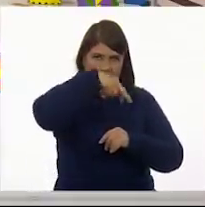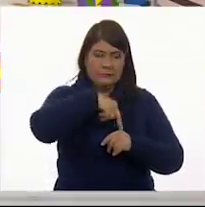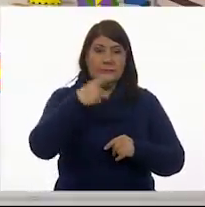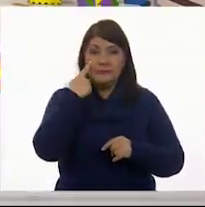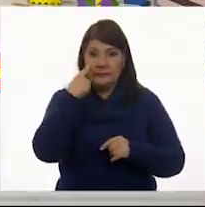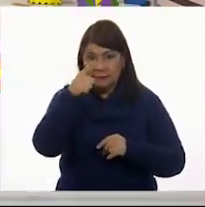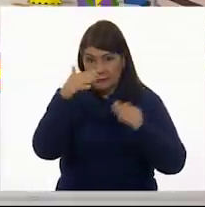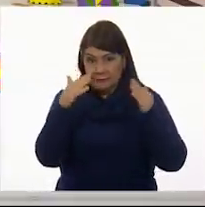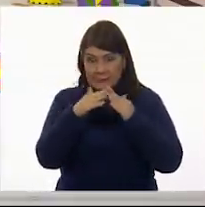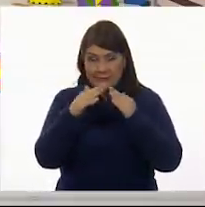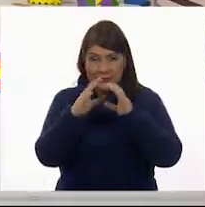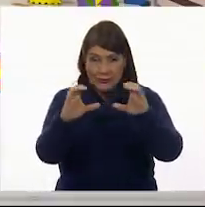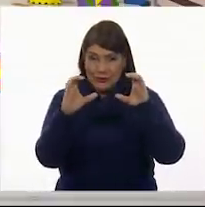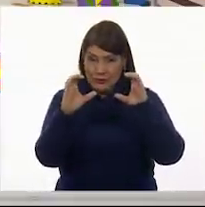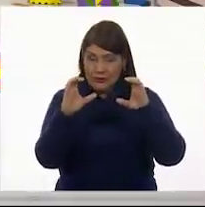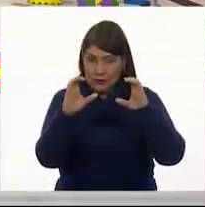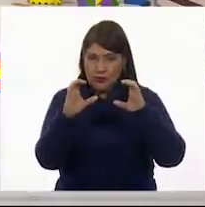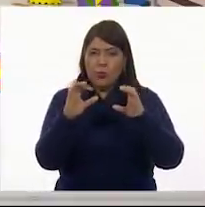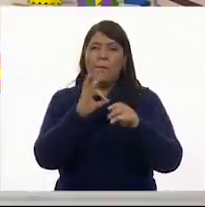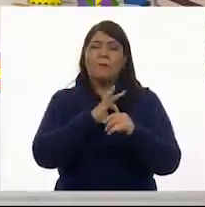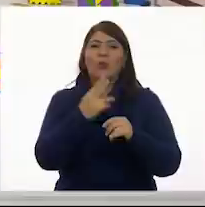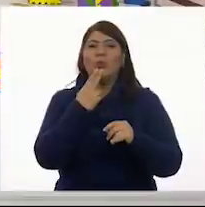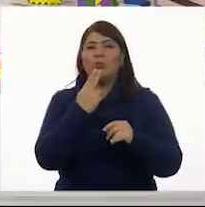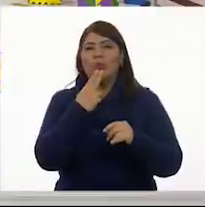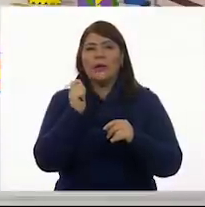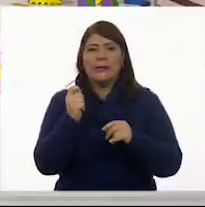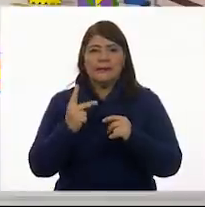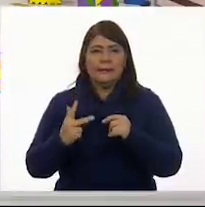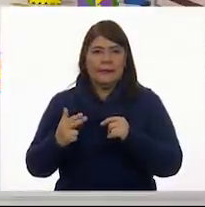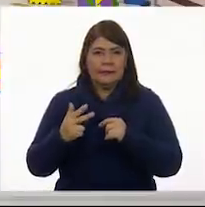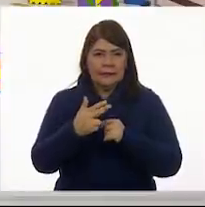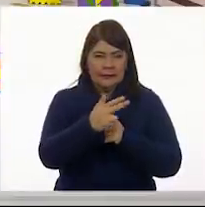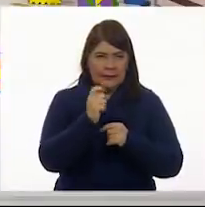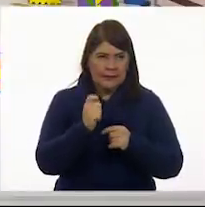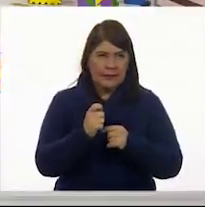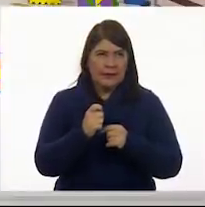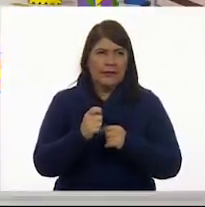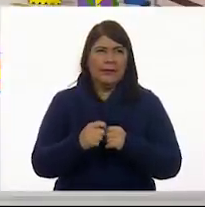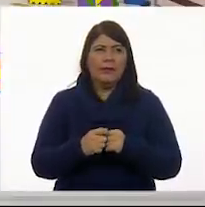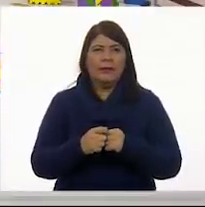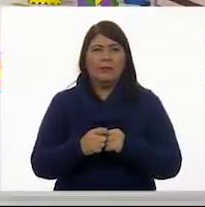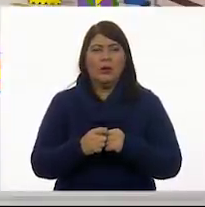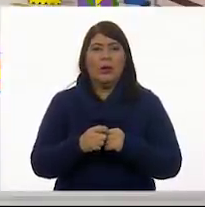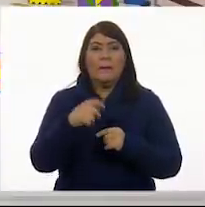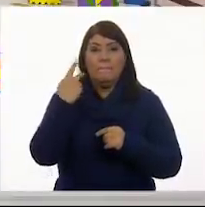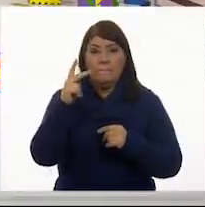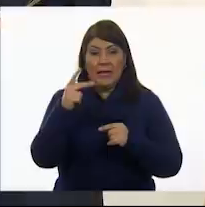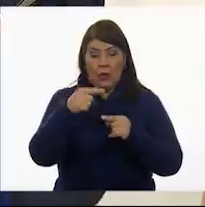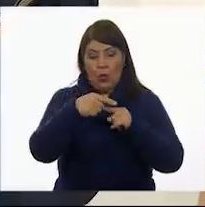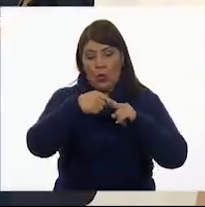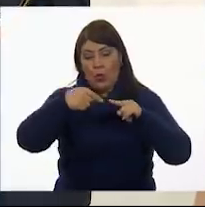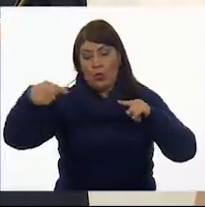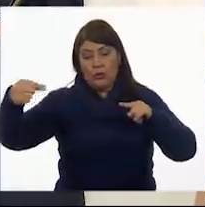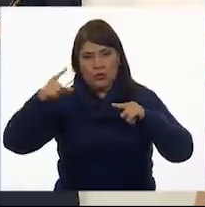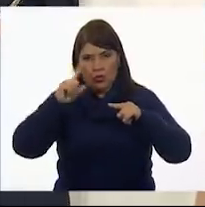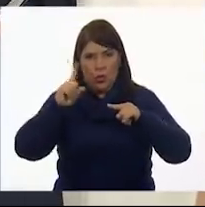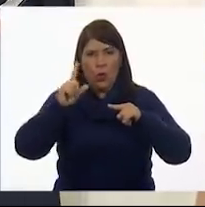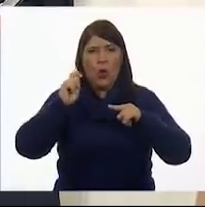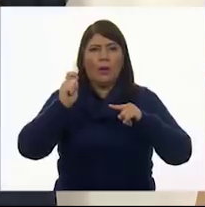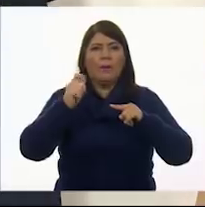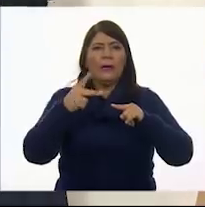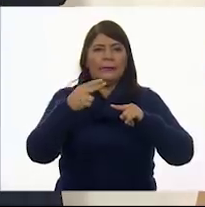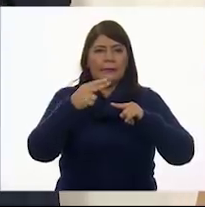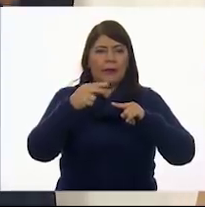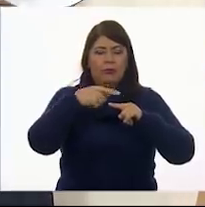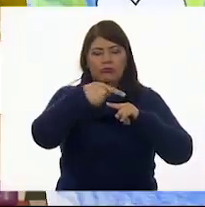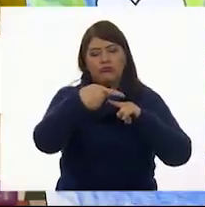con mucho cuidado, pueden ocupar tijeras. De punta Roma. Exactamente. O con